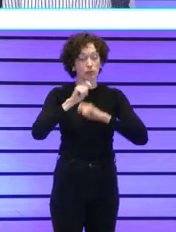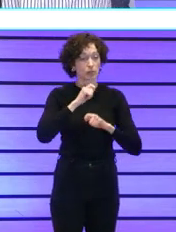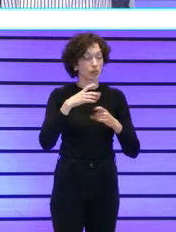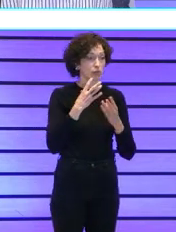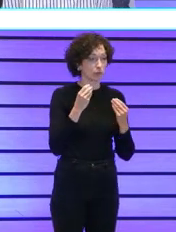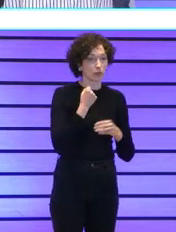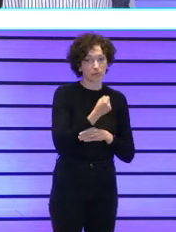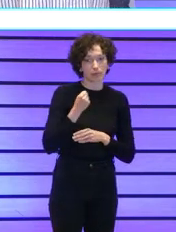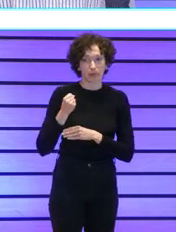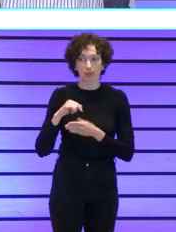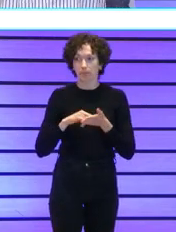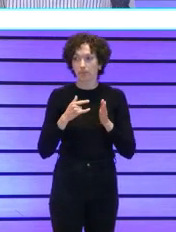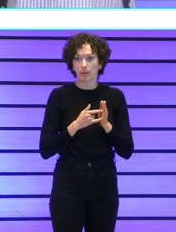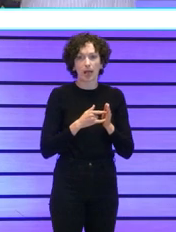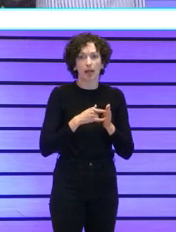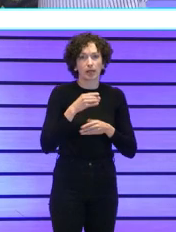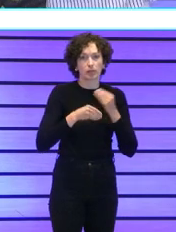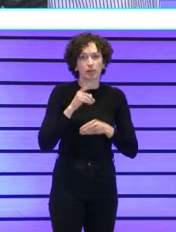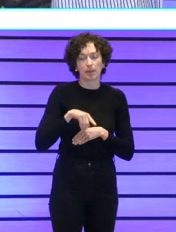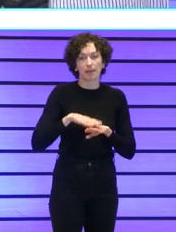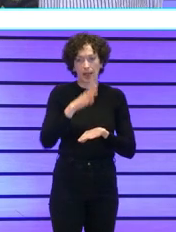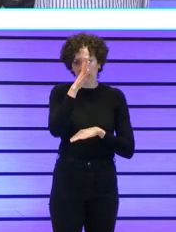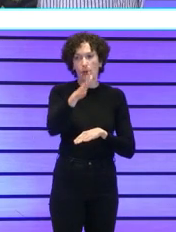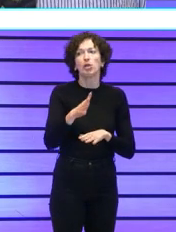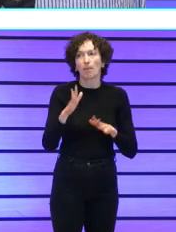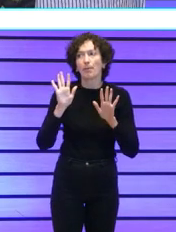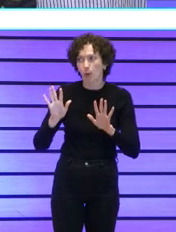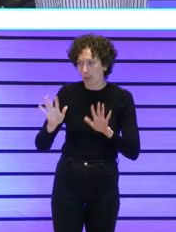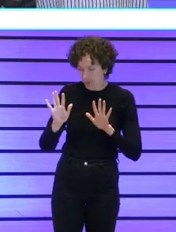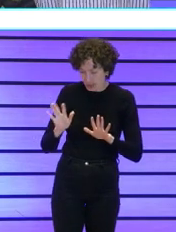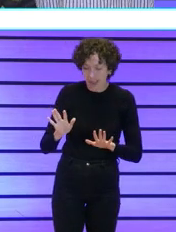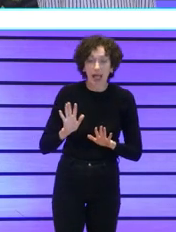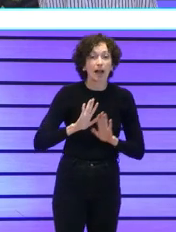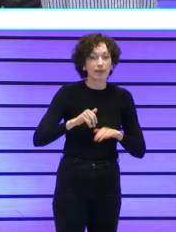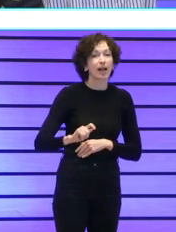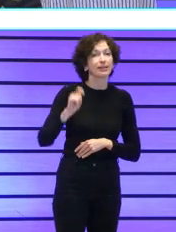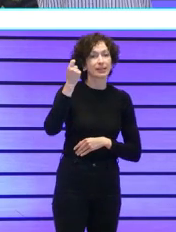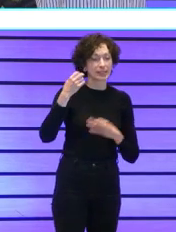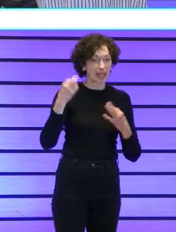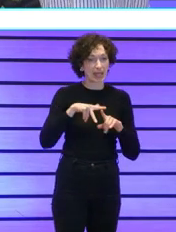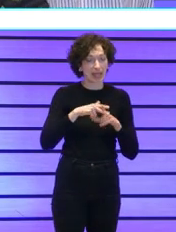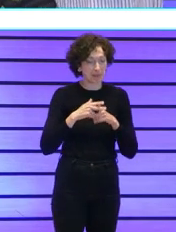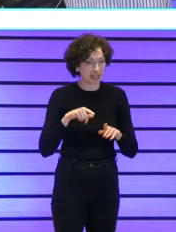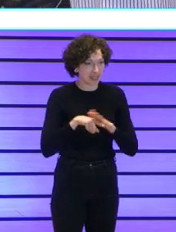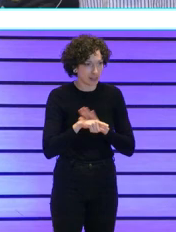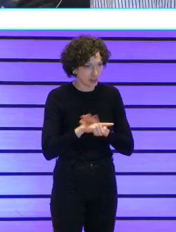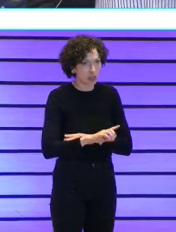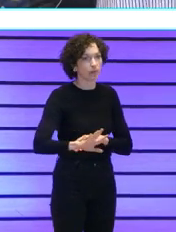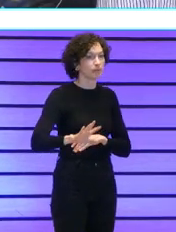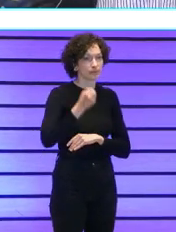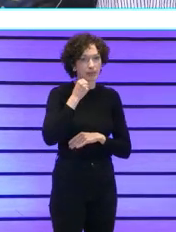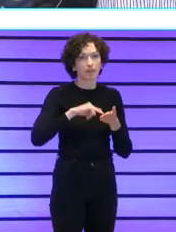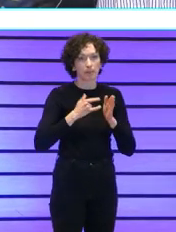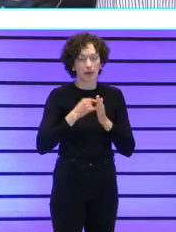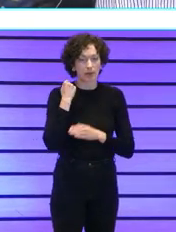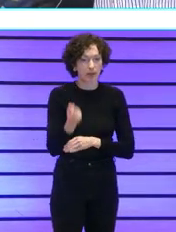de viabilidad en cinco años voy voy ¿qué hemos conseguido? hemos conseguido tener herramientas de gestión hemos conseguido hacer planes